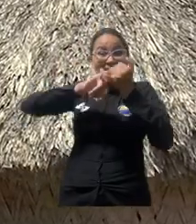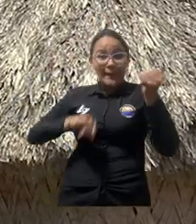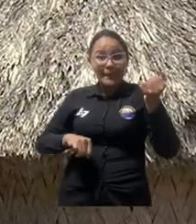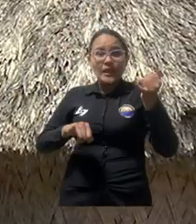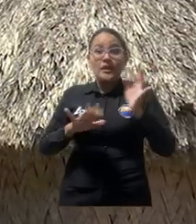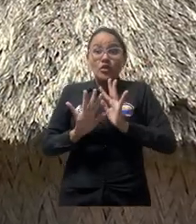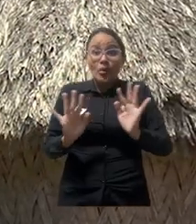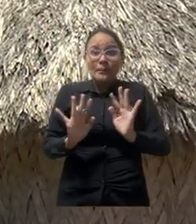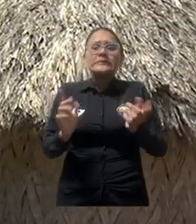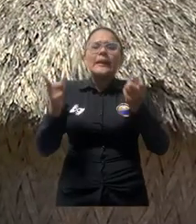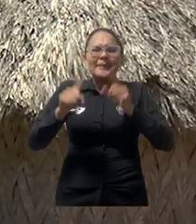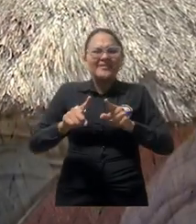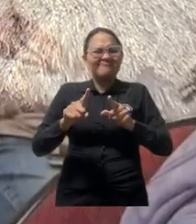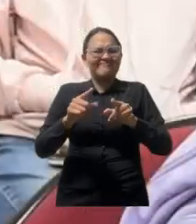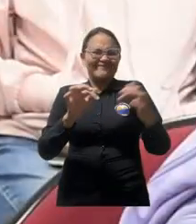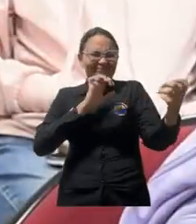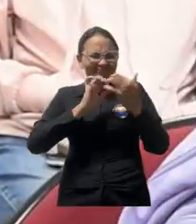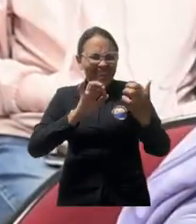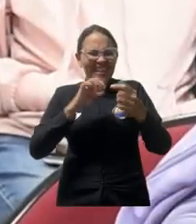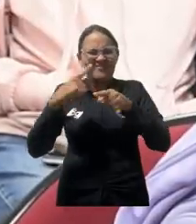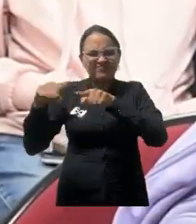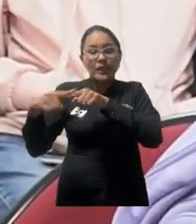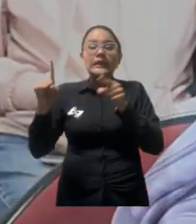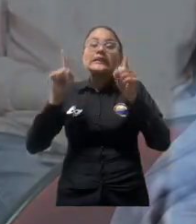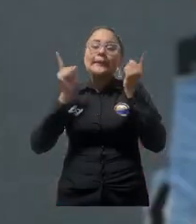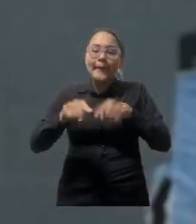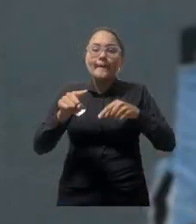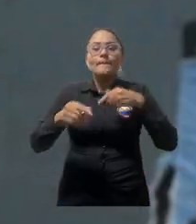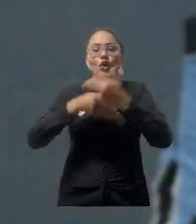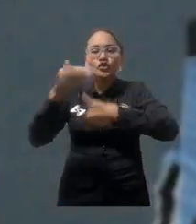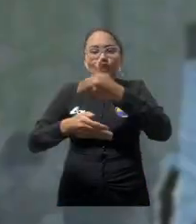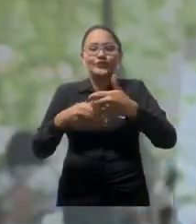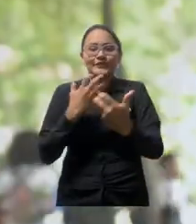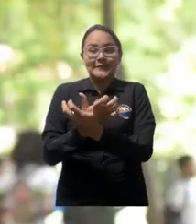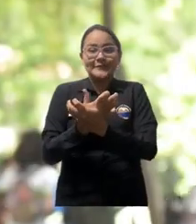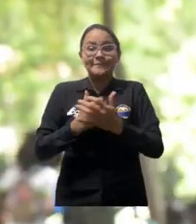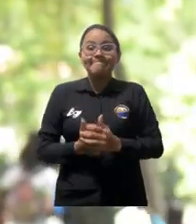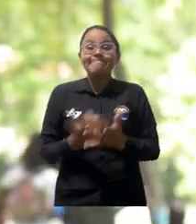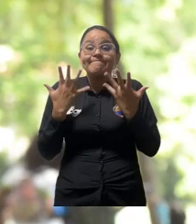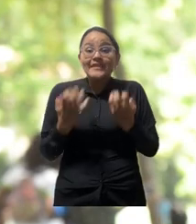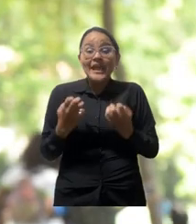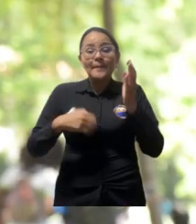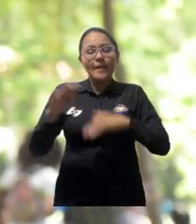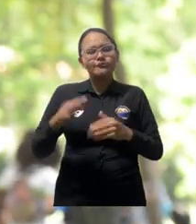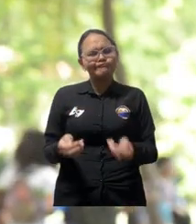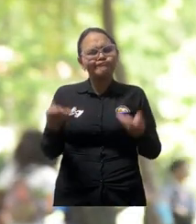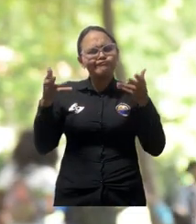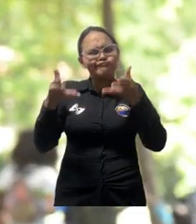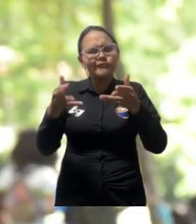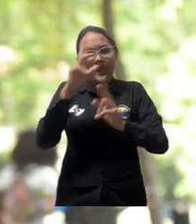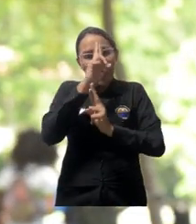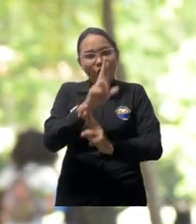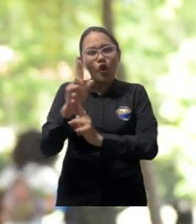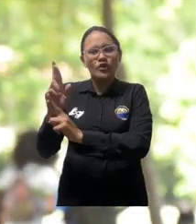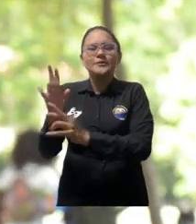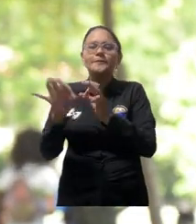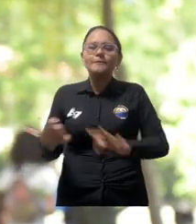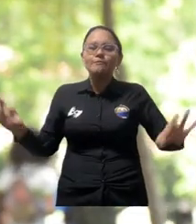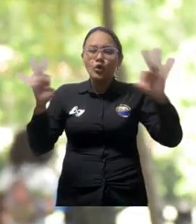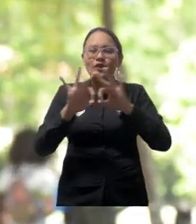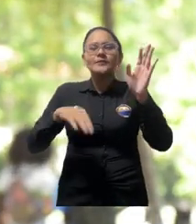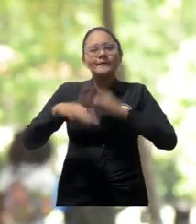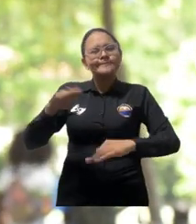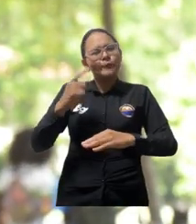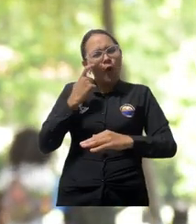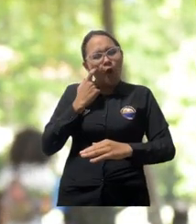en procesos de batalla, sino en procesos científicos. Queremos aportar al reconocimiento poblacional, que se